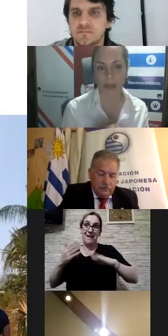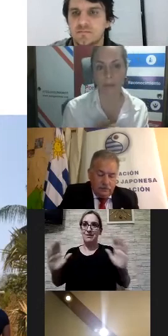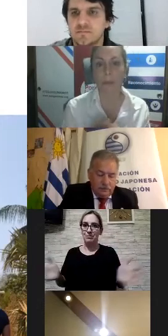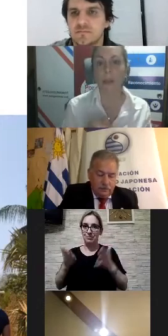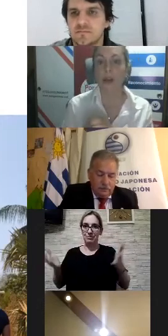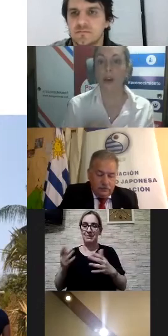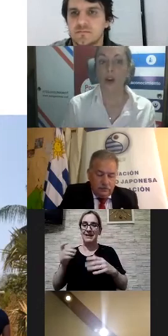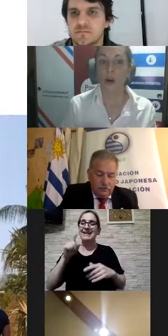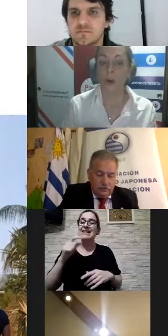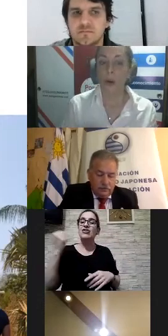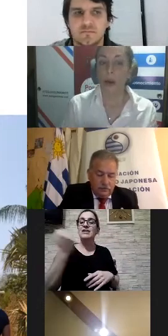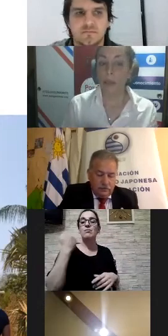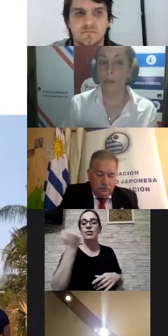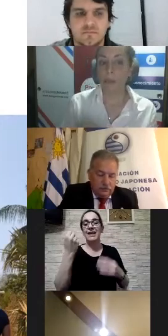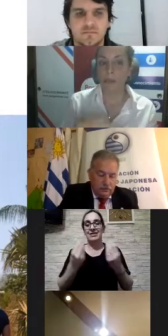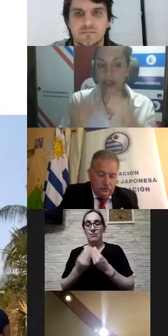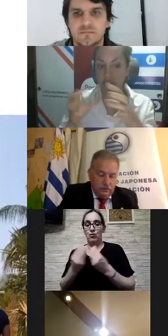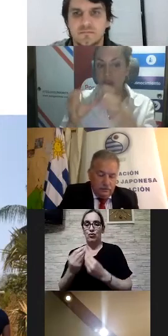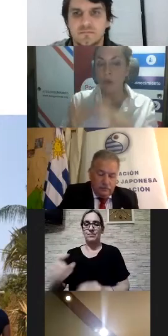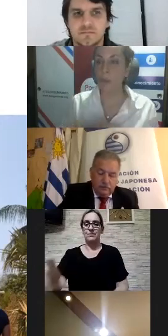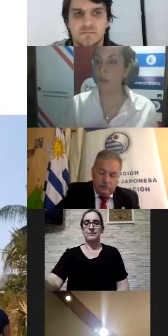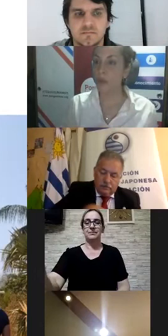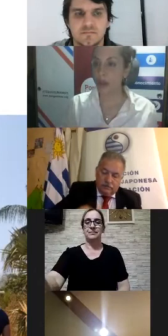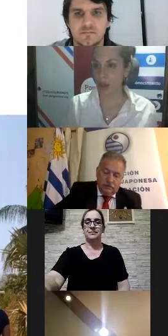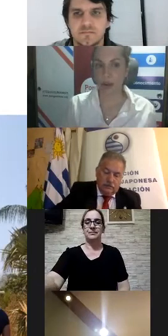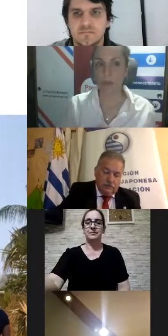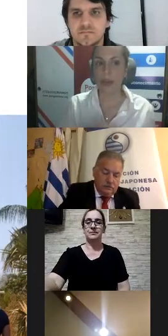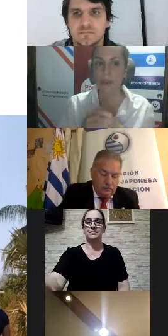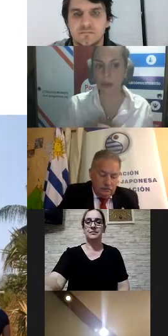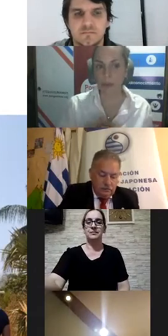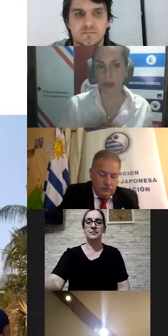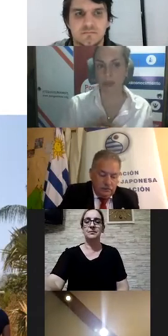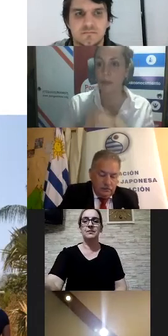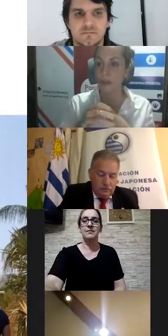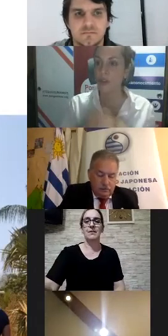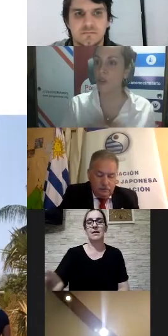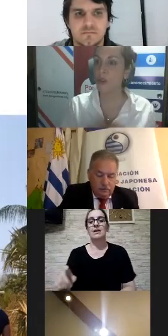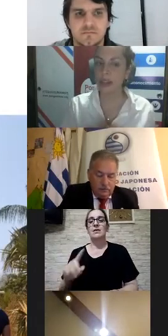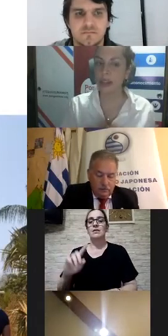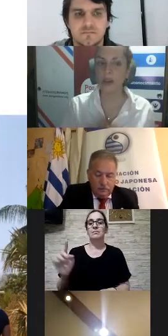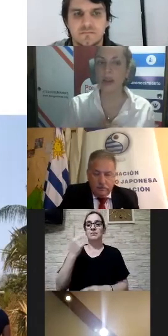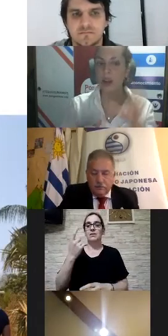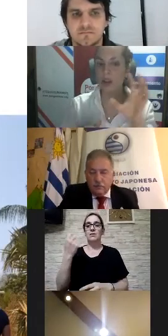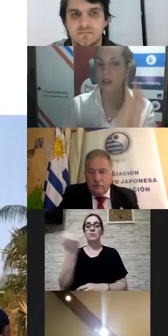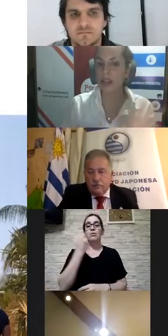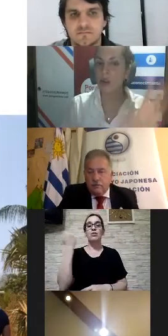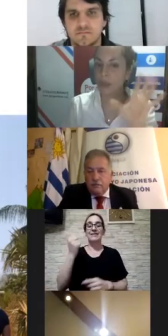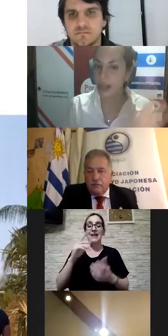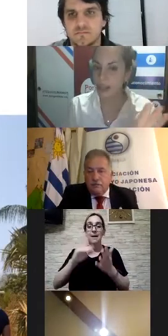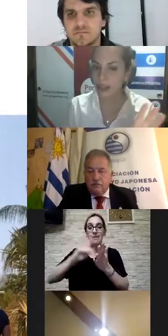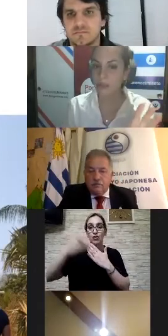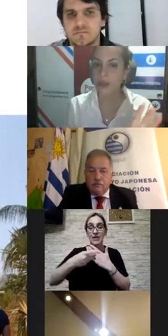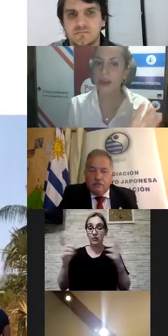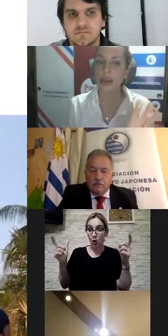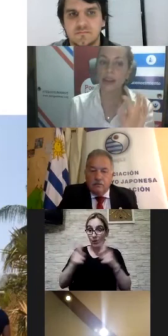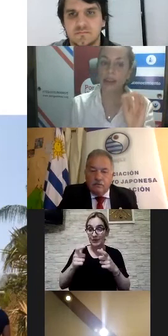importante y diciendo algunos puntos claves primero para el proyecto comunitario encontrar el grupo